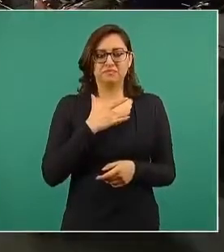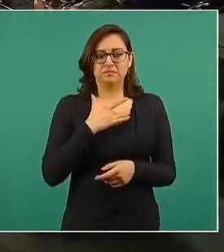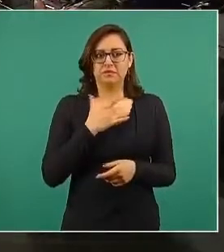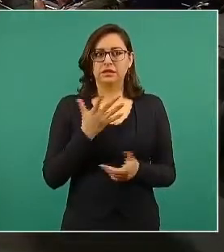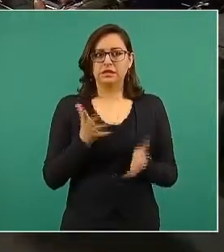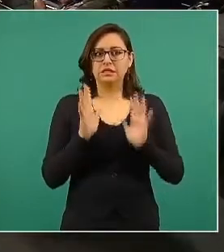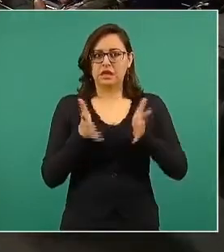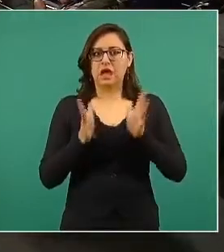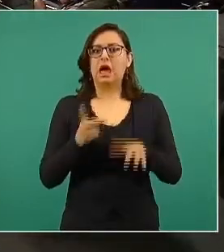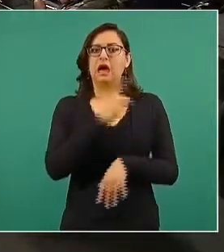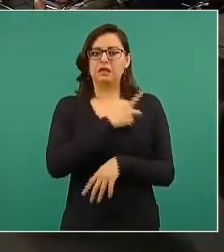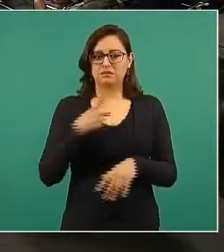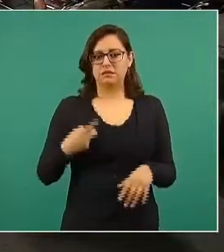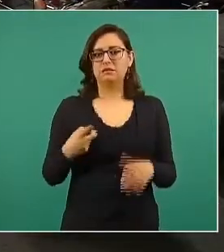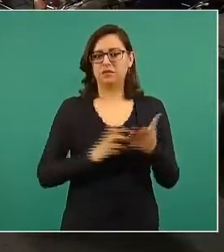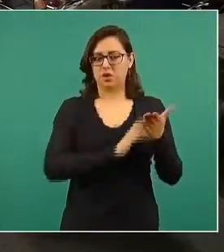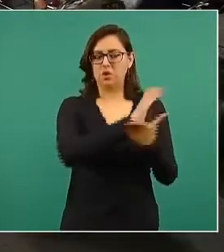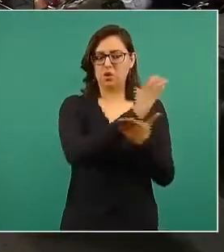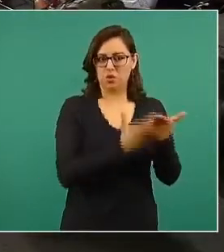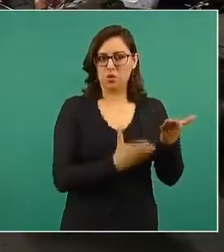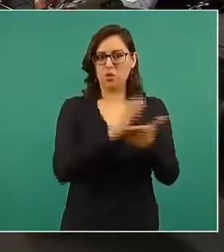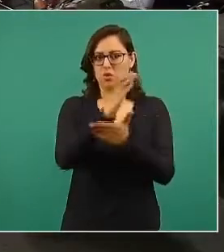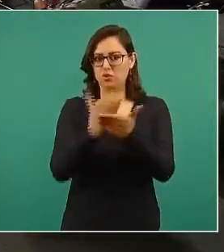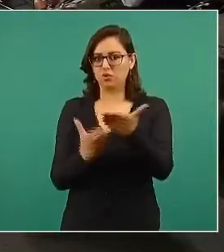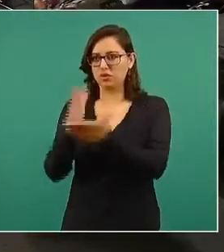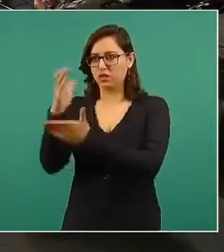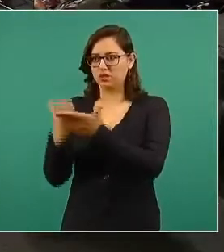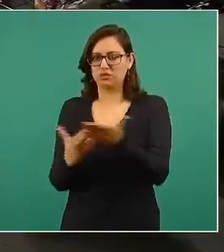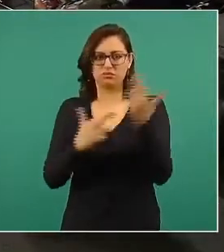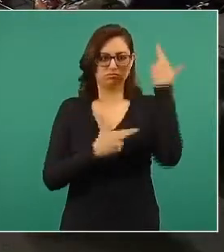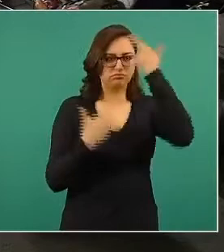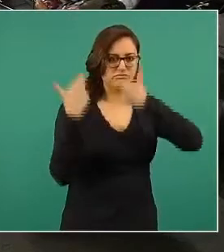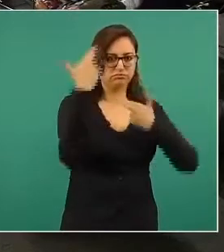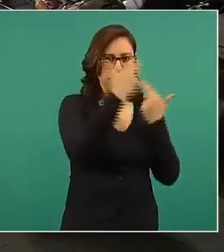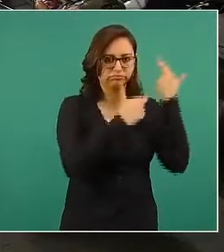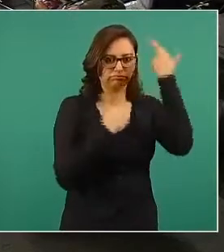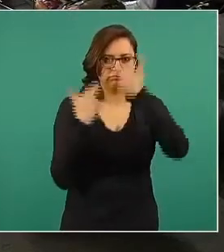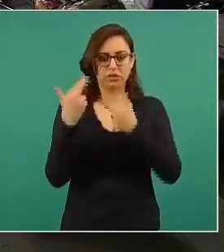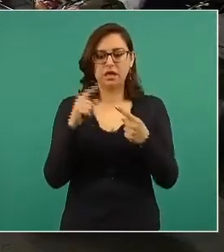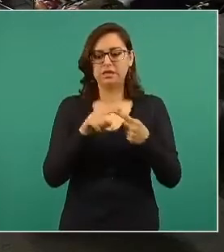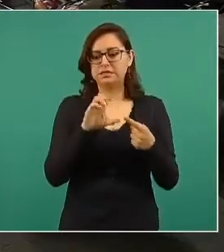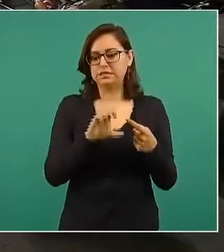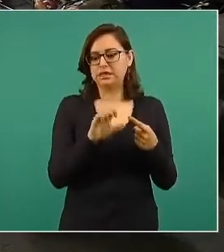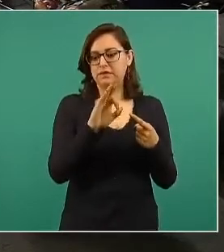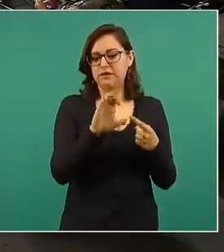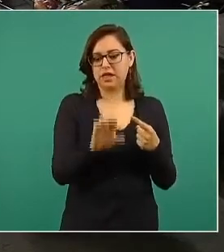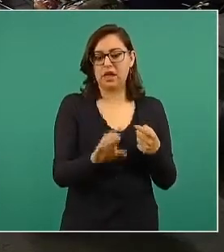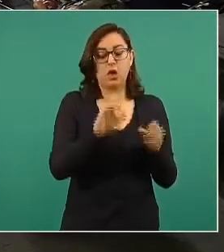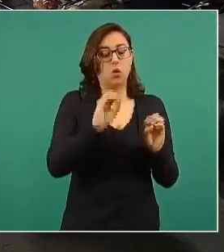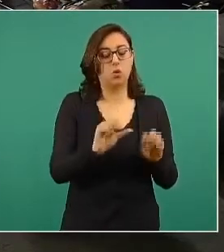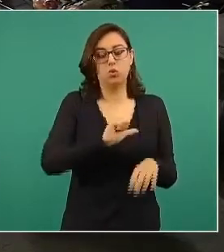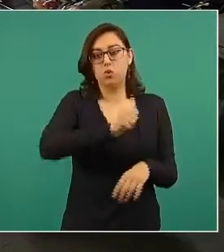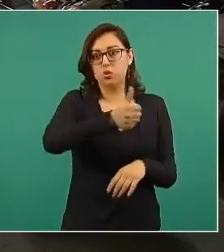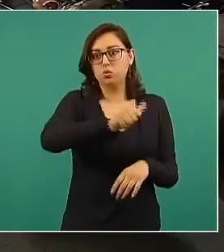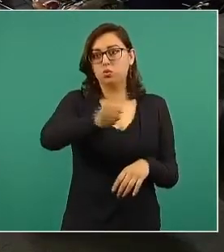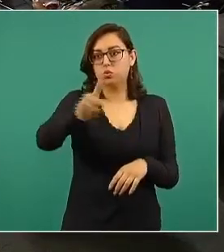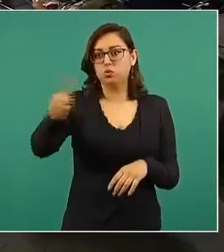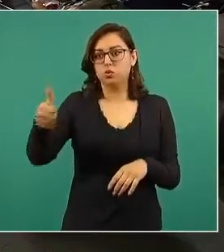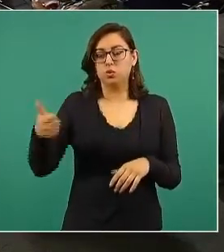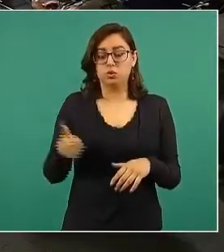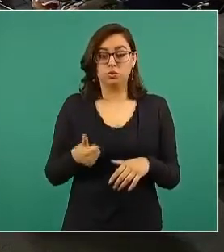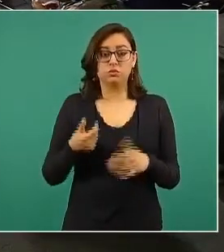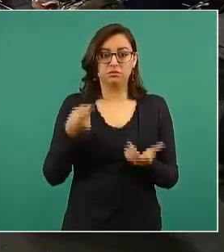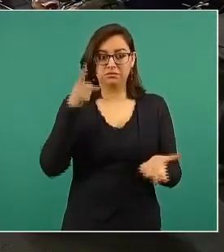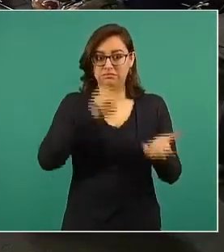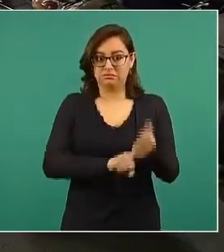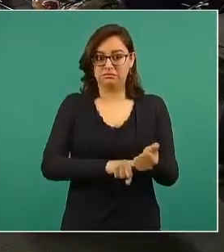revisión de los contratos que se tiene desde cualquier instancia, puede ser la CFE, pero también desde cualquiera de este tipo de lugares donde se pone